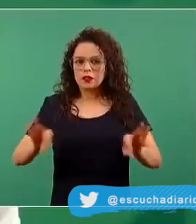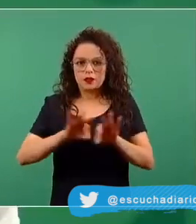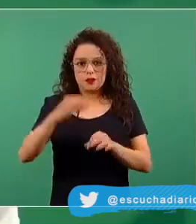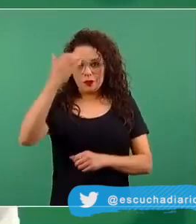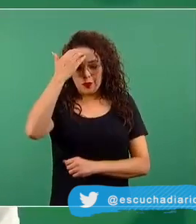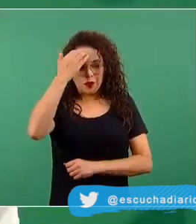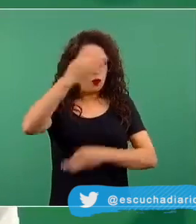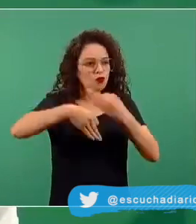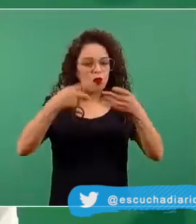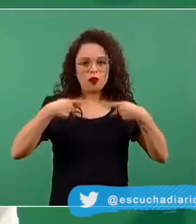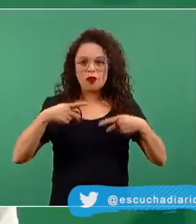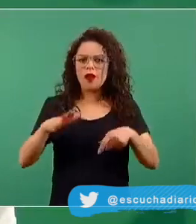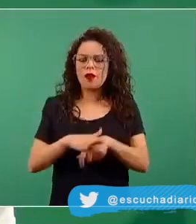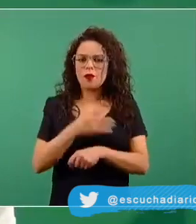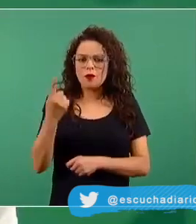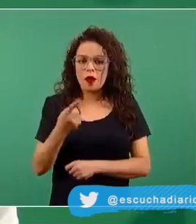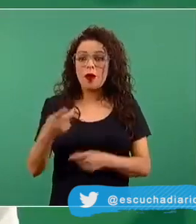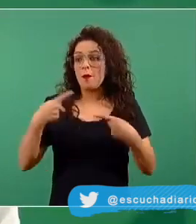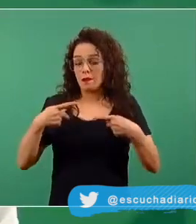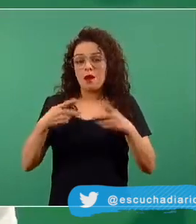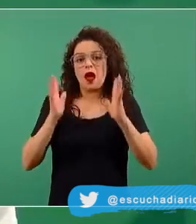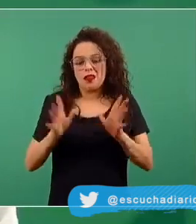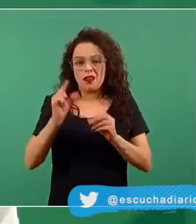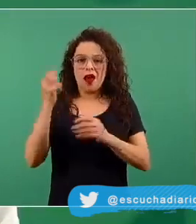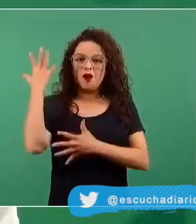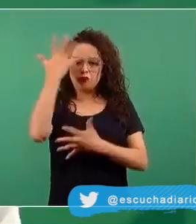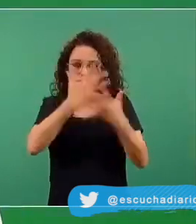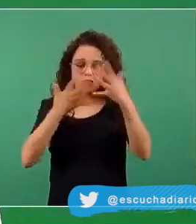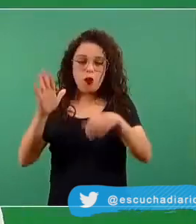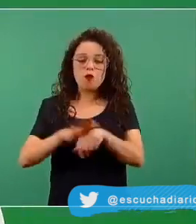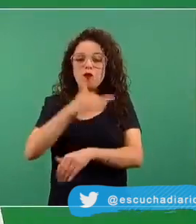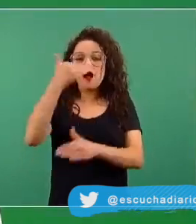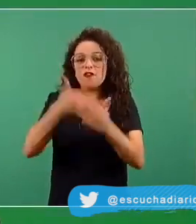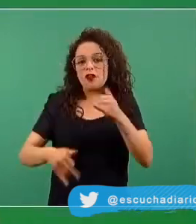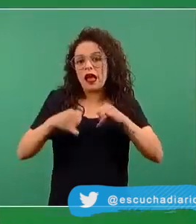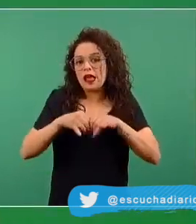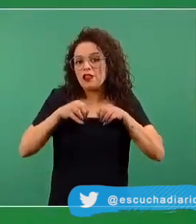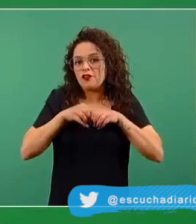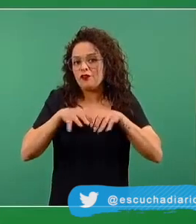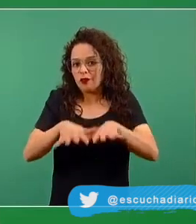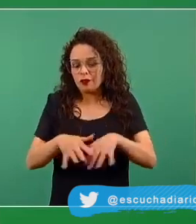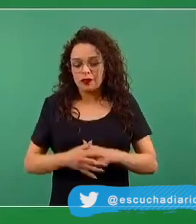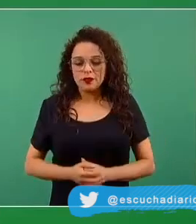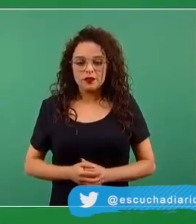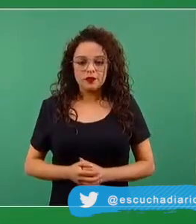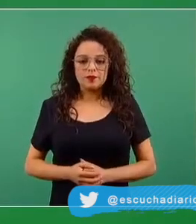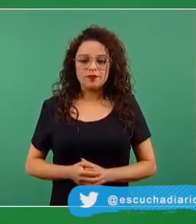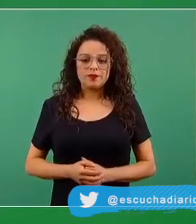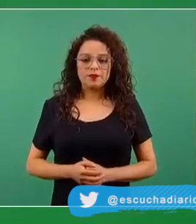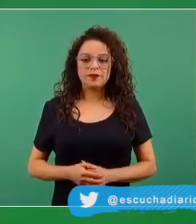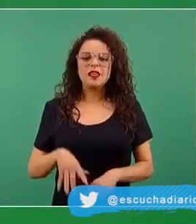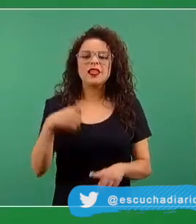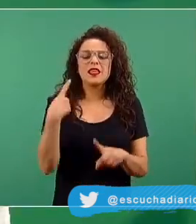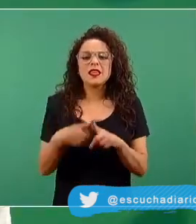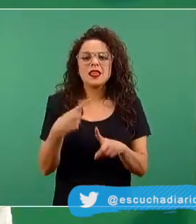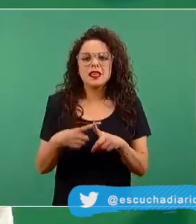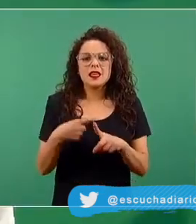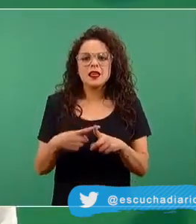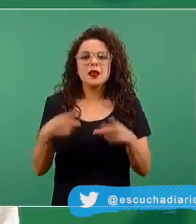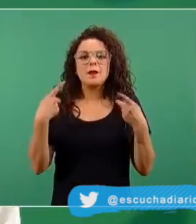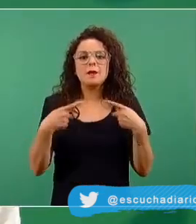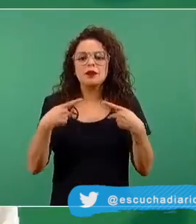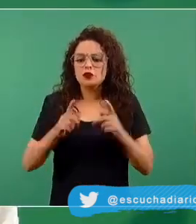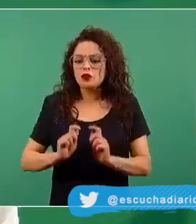sujeto de confusión o de desinformación, es la idea de quién es la persona que